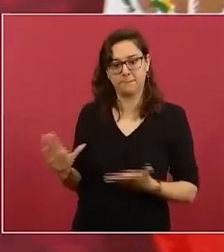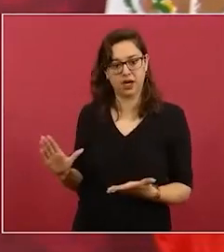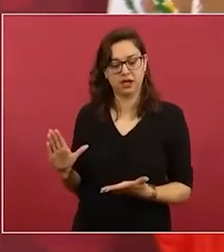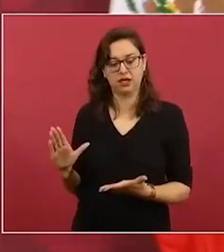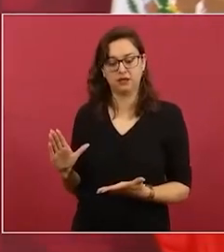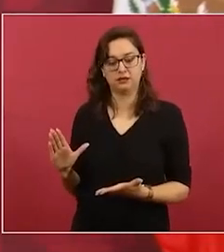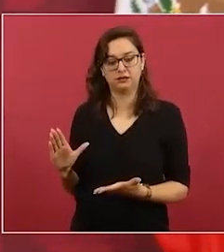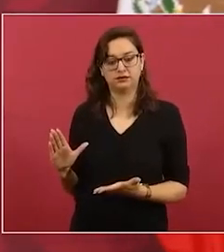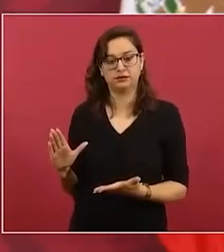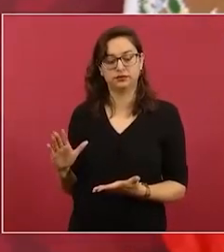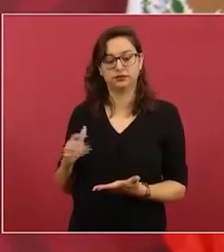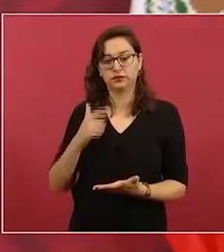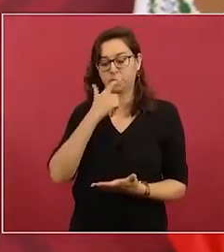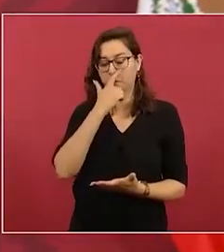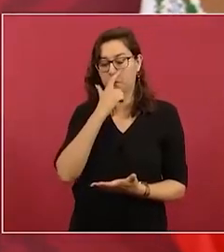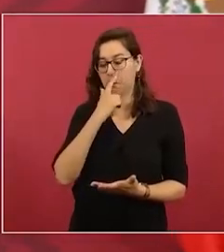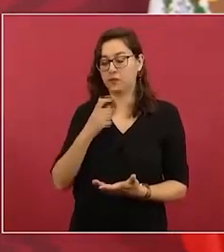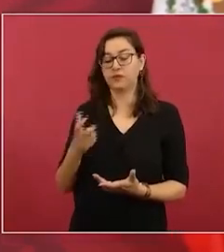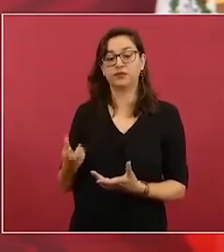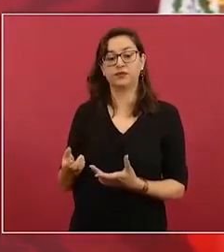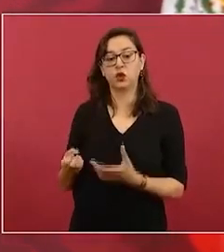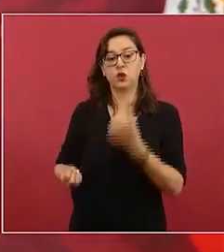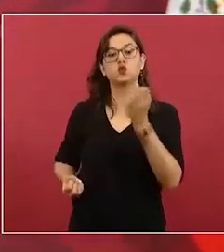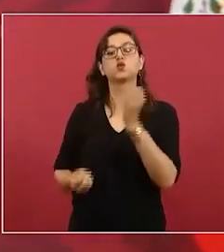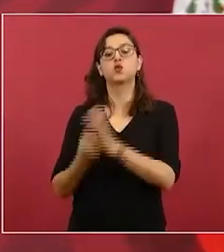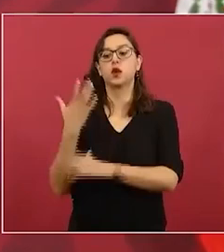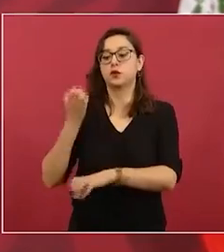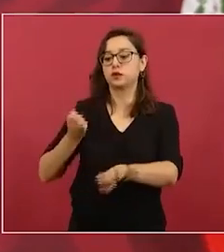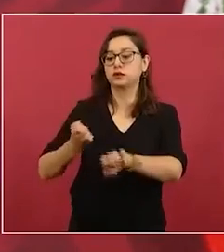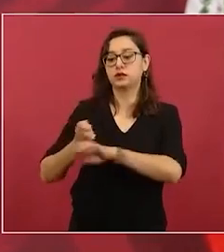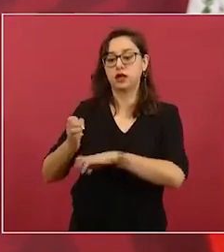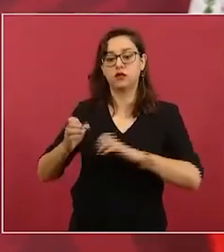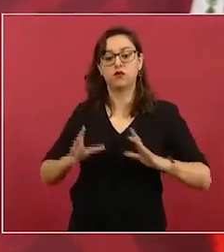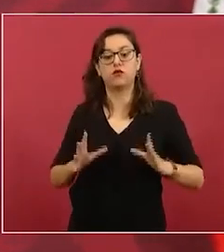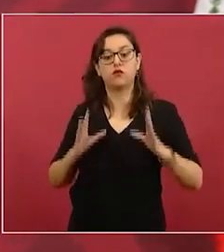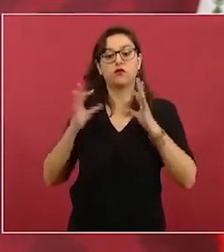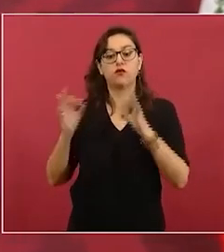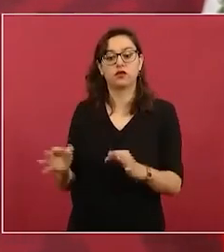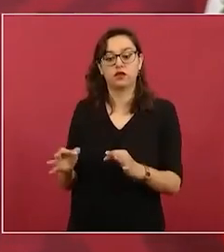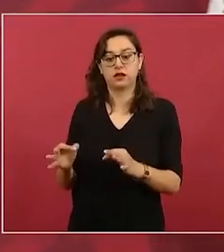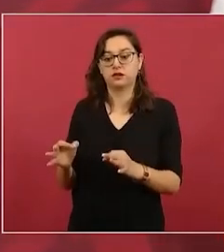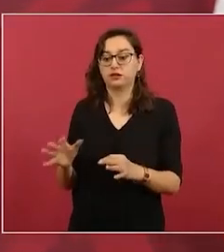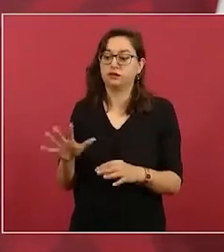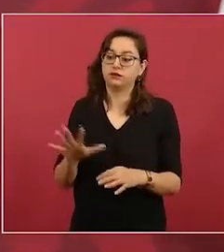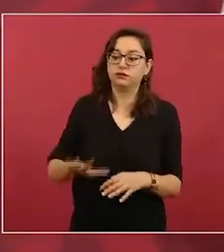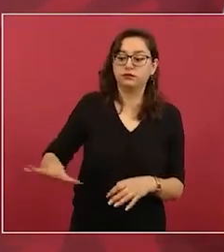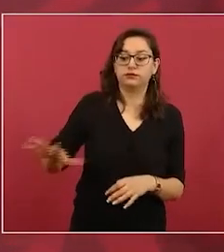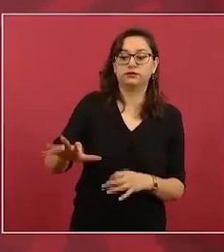un nuevo territorio con las tierras de Yucatán